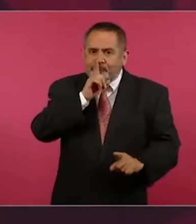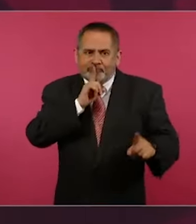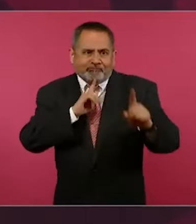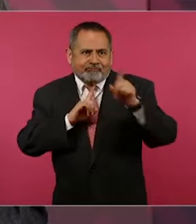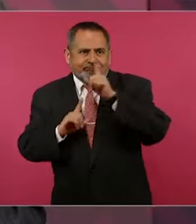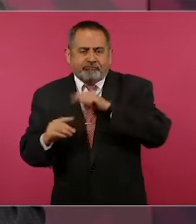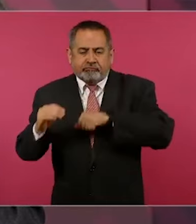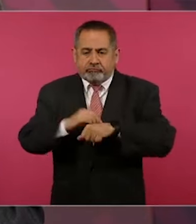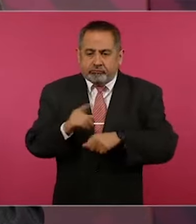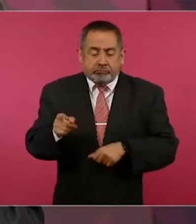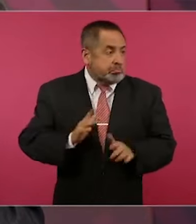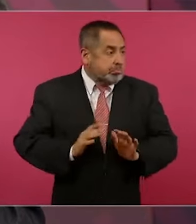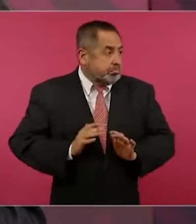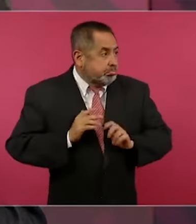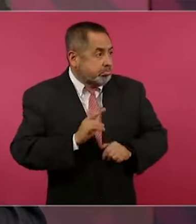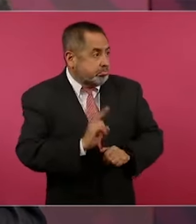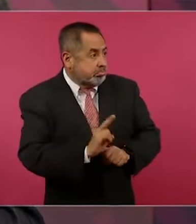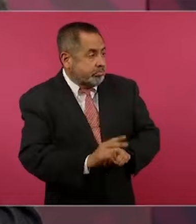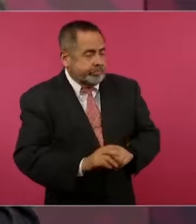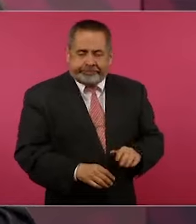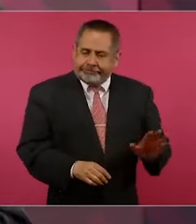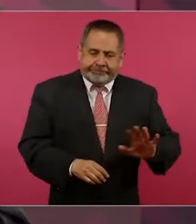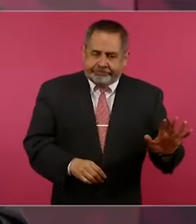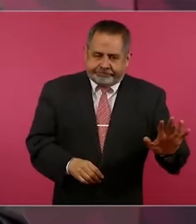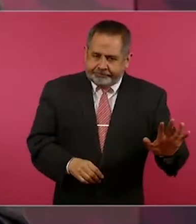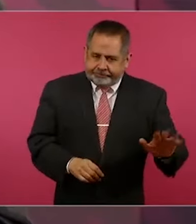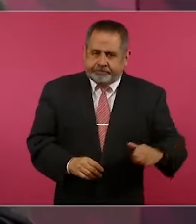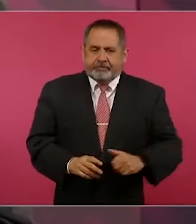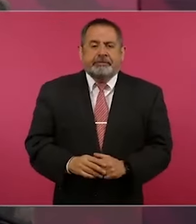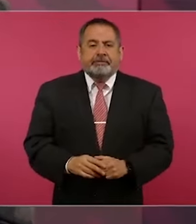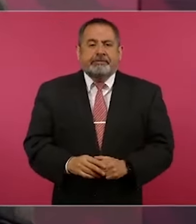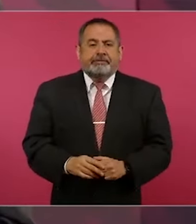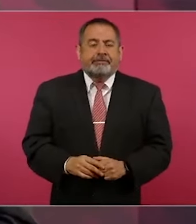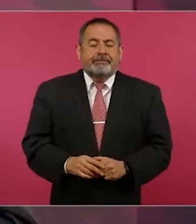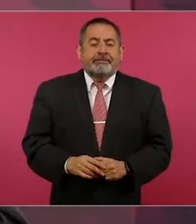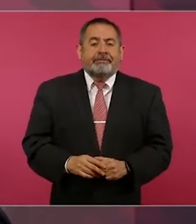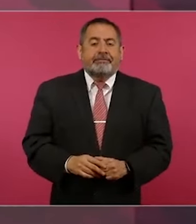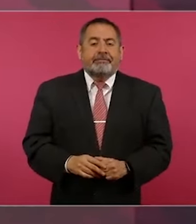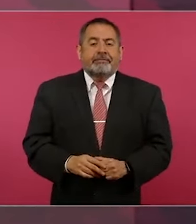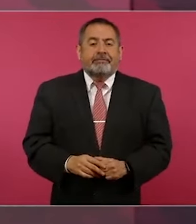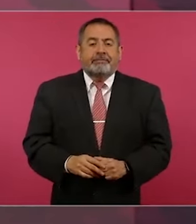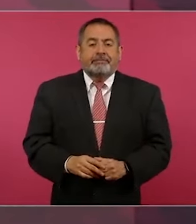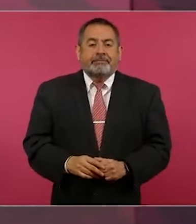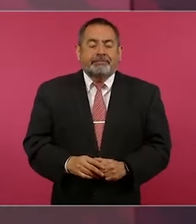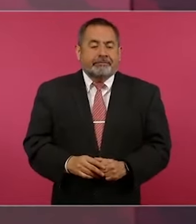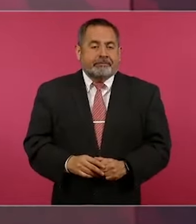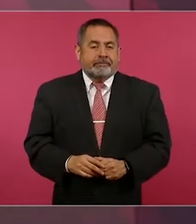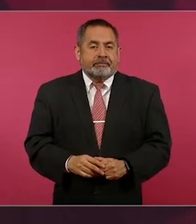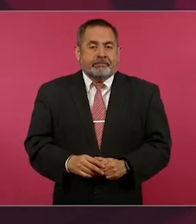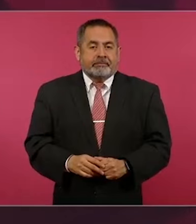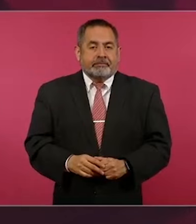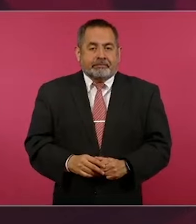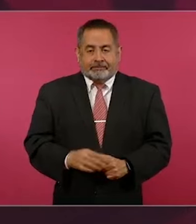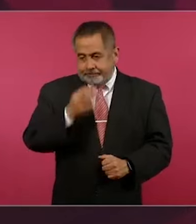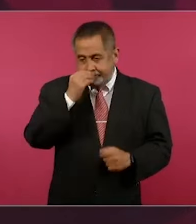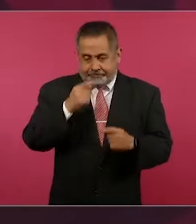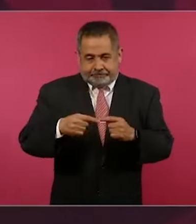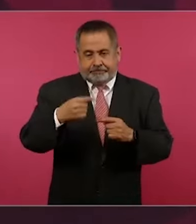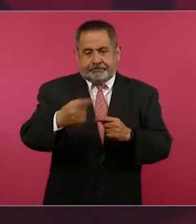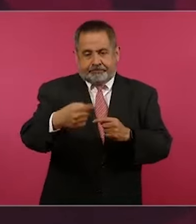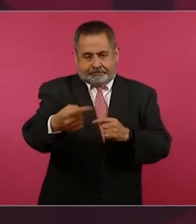Nada más que pase todo esto,